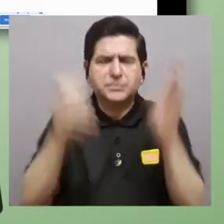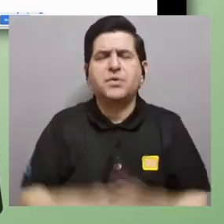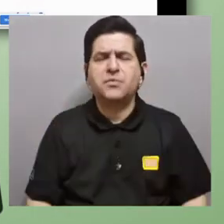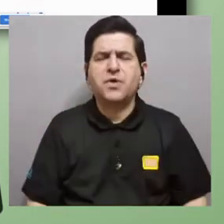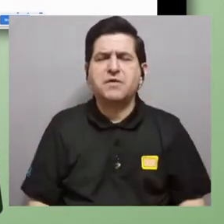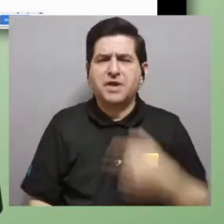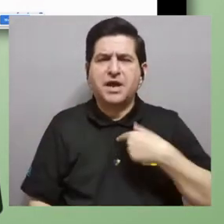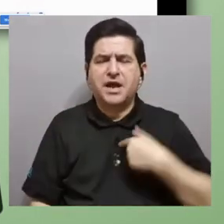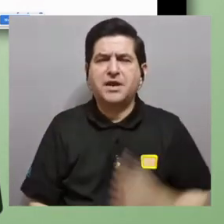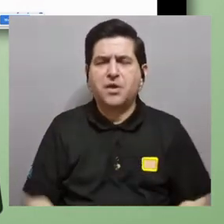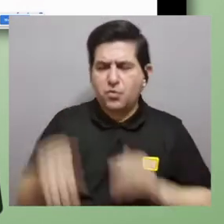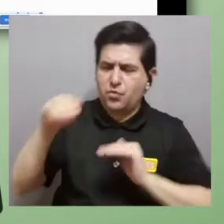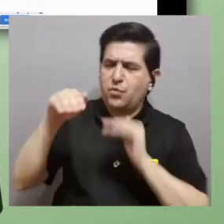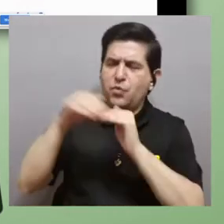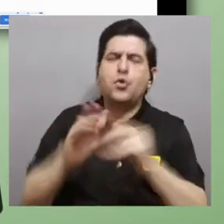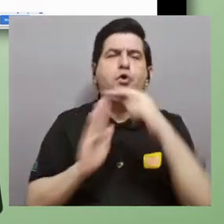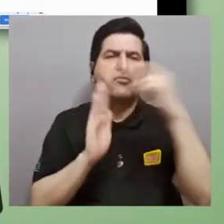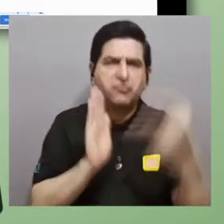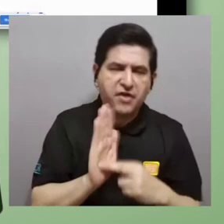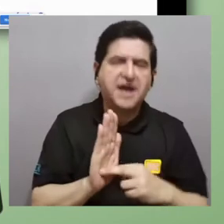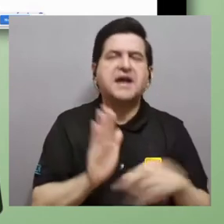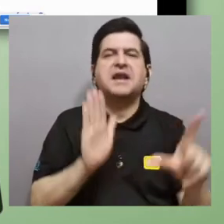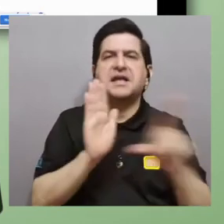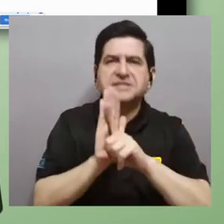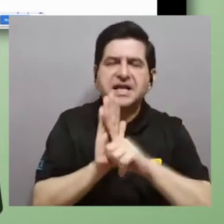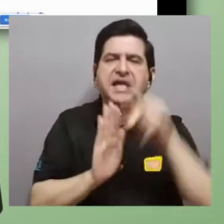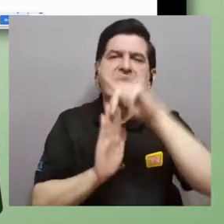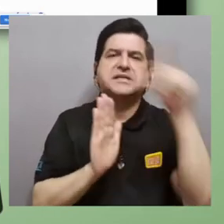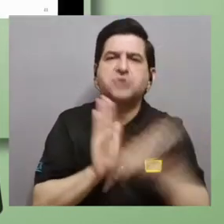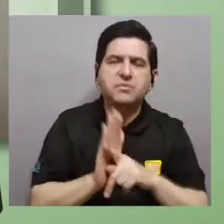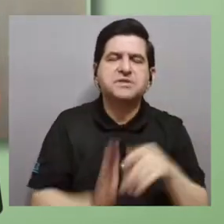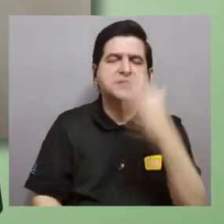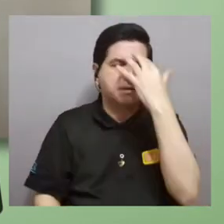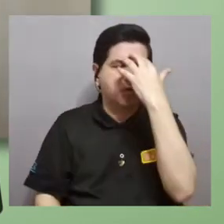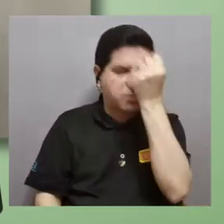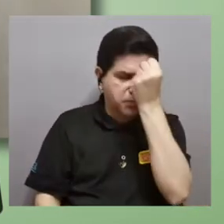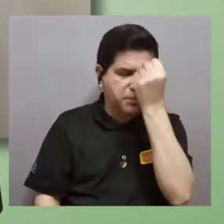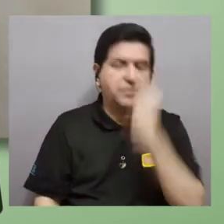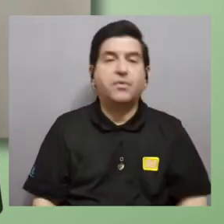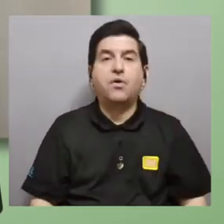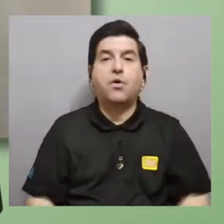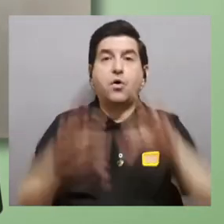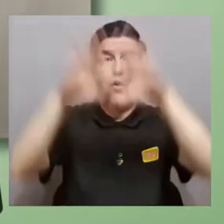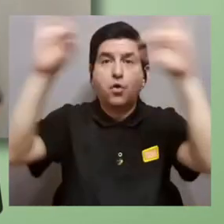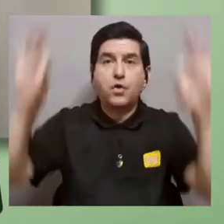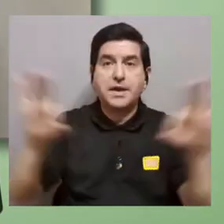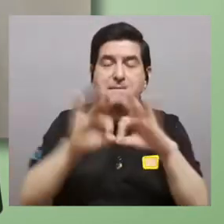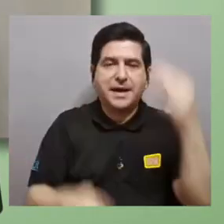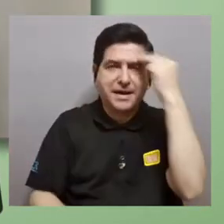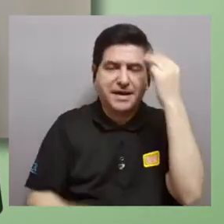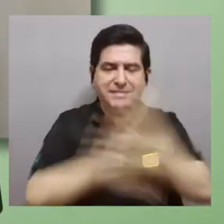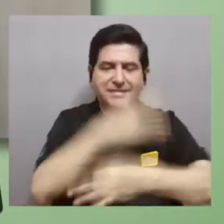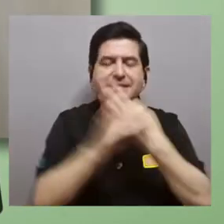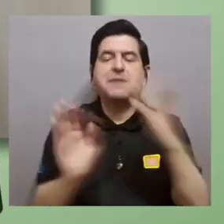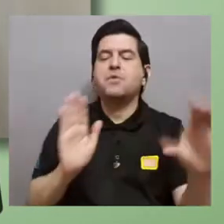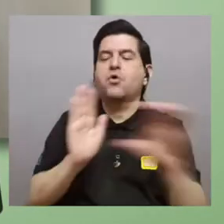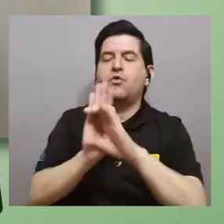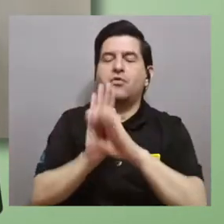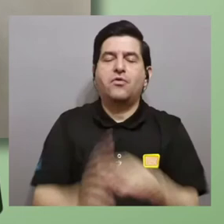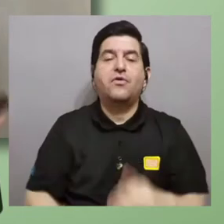el almacenamiento de reglas leyes principios memorizables o imágenes mentales en la forma de fotografías